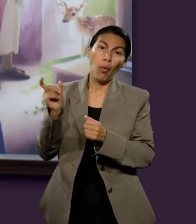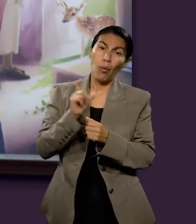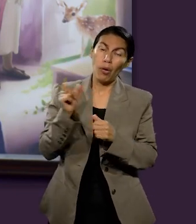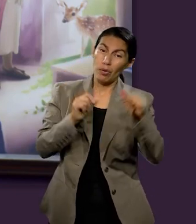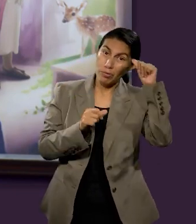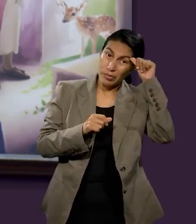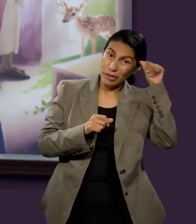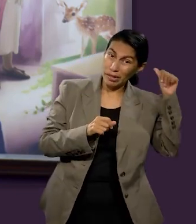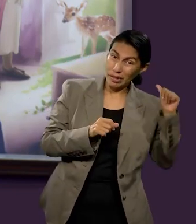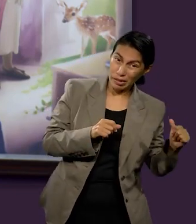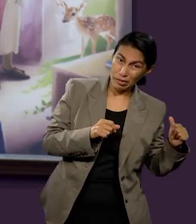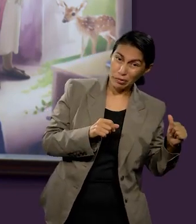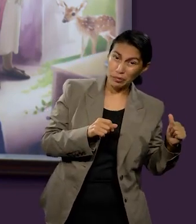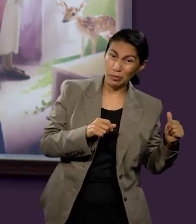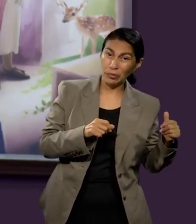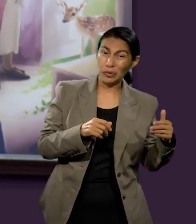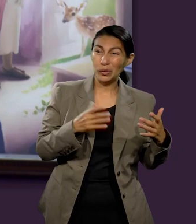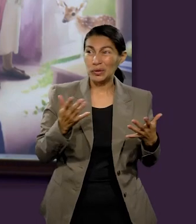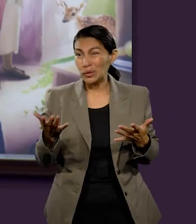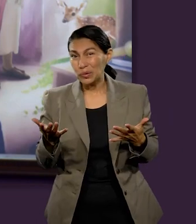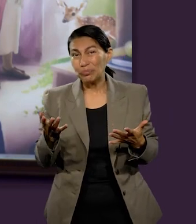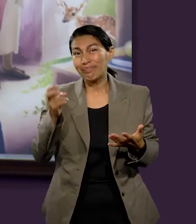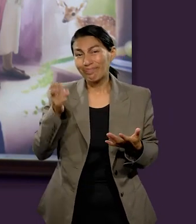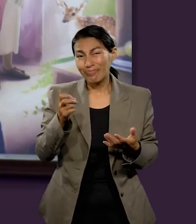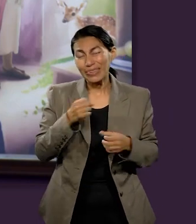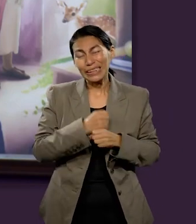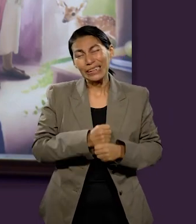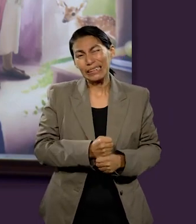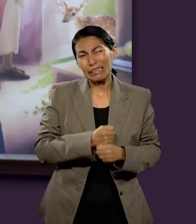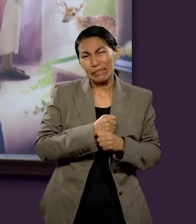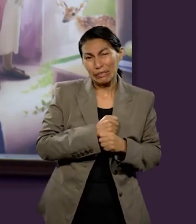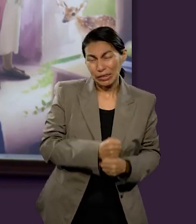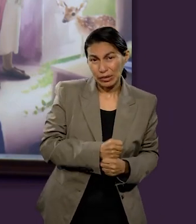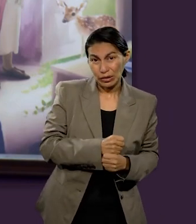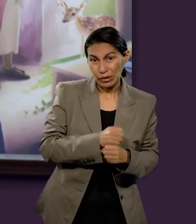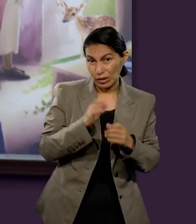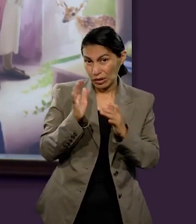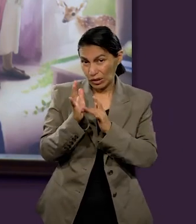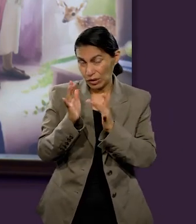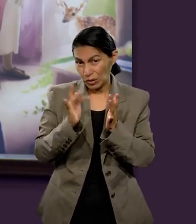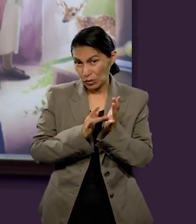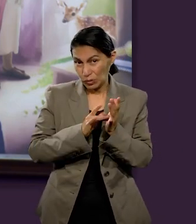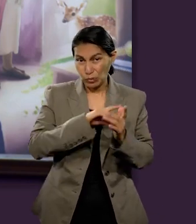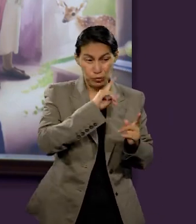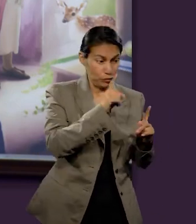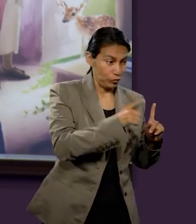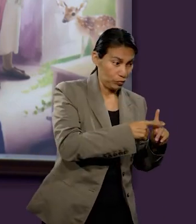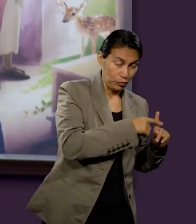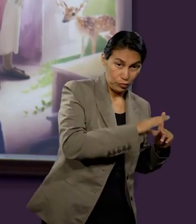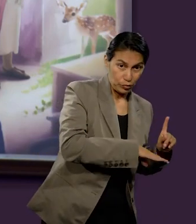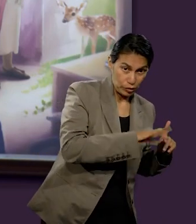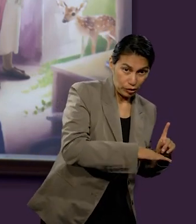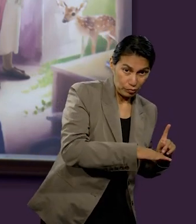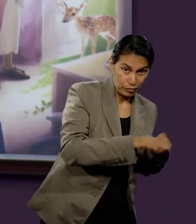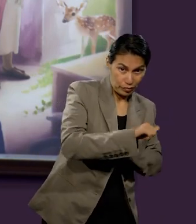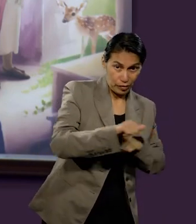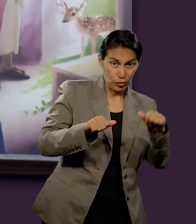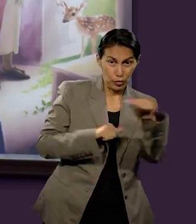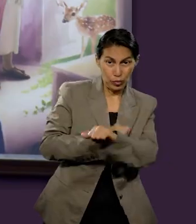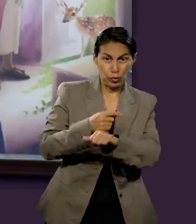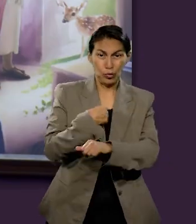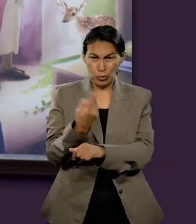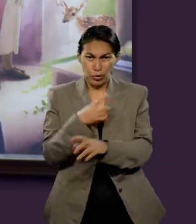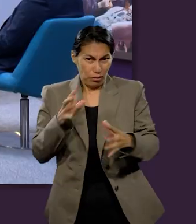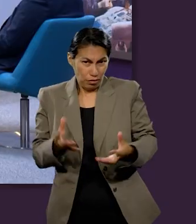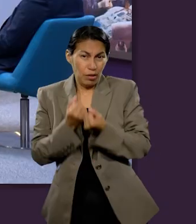en un lugar, en parte en un poco triste por el sacrificio que tuvo que darse para al final ofrecernos